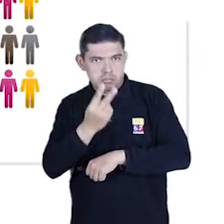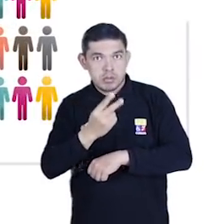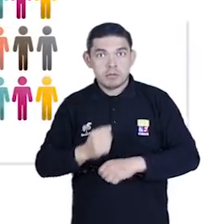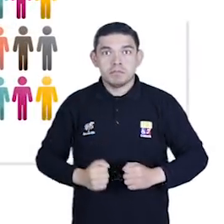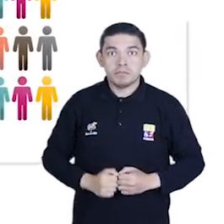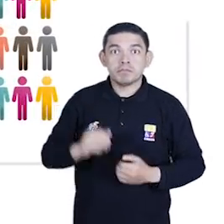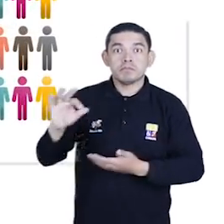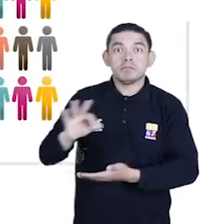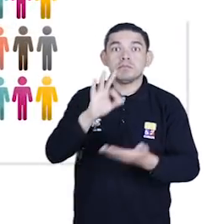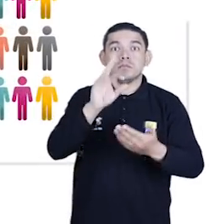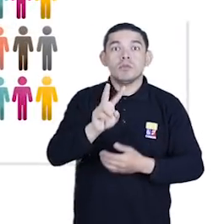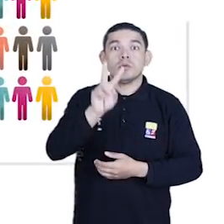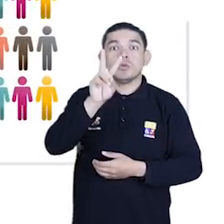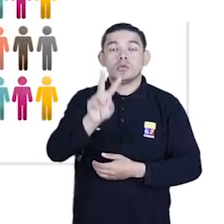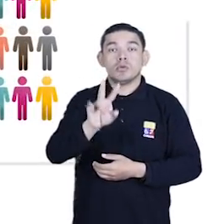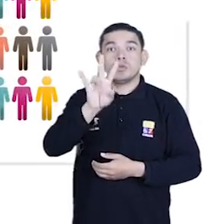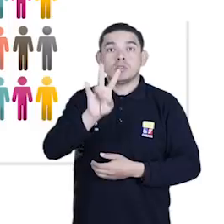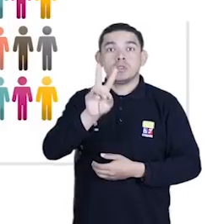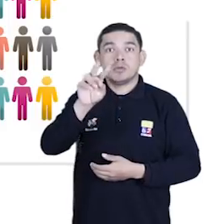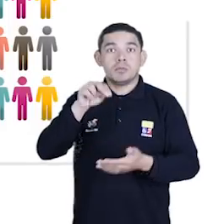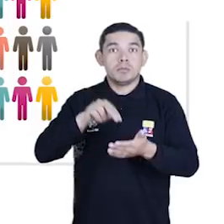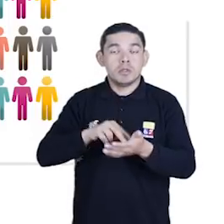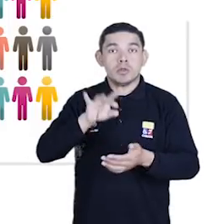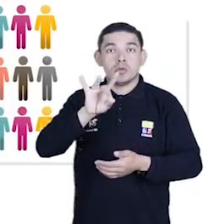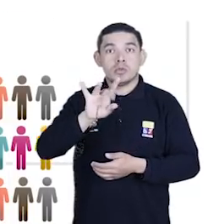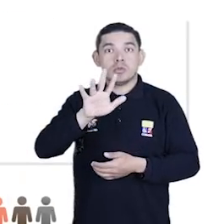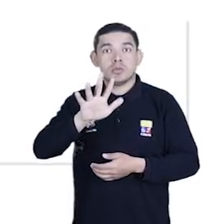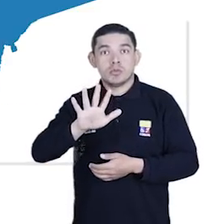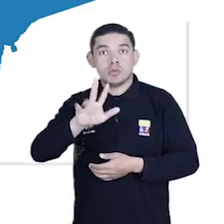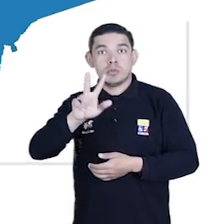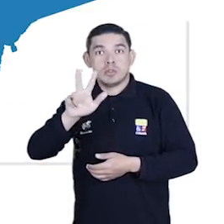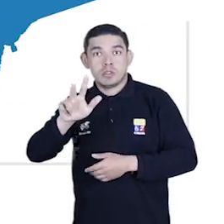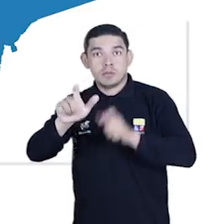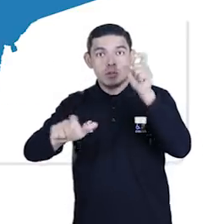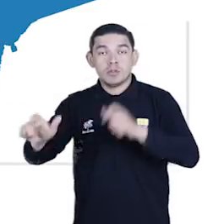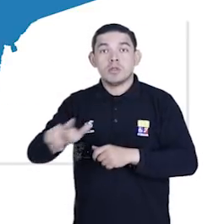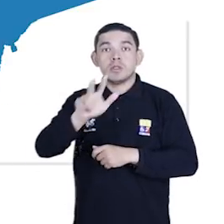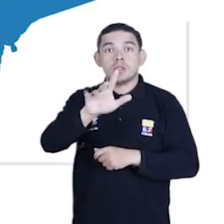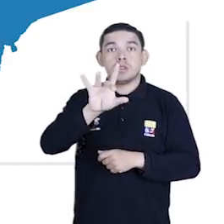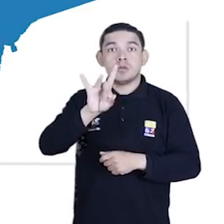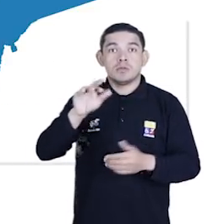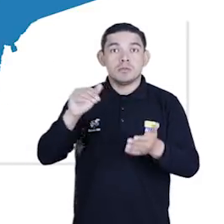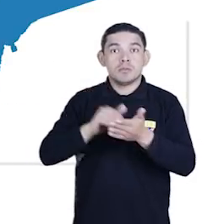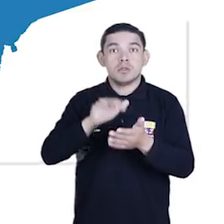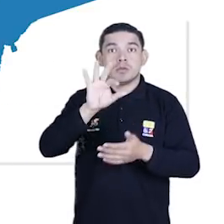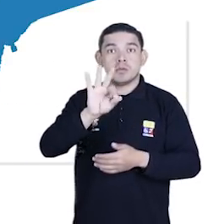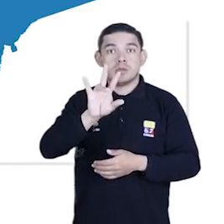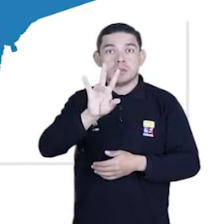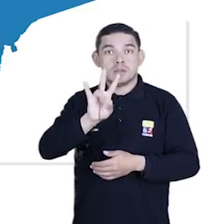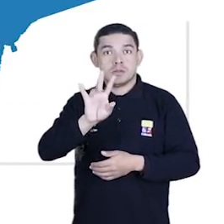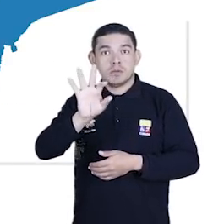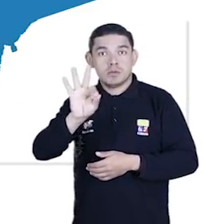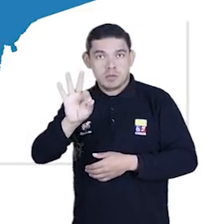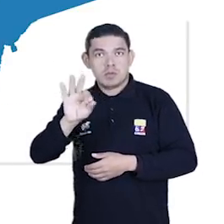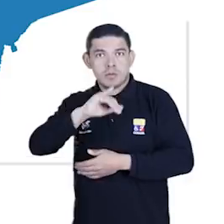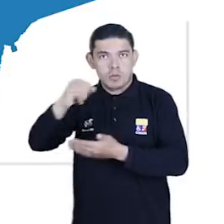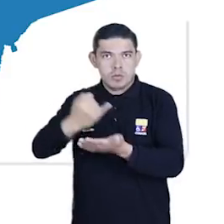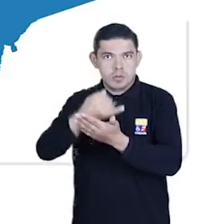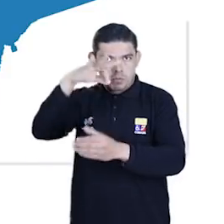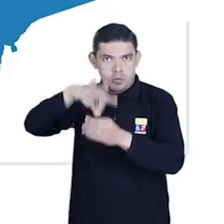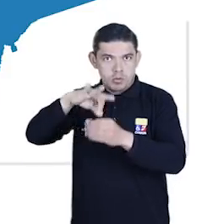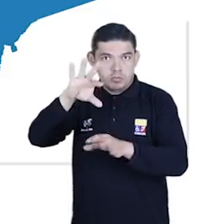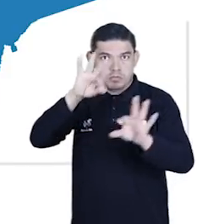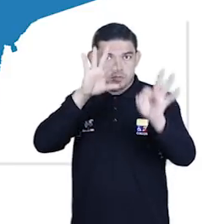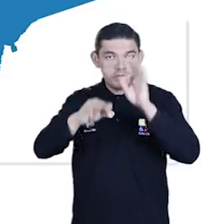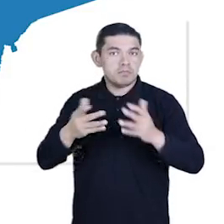designaron a 272.853 integrantes de las 38.979 juntas receptoras del